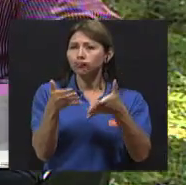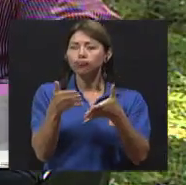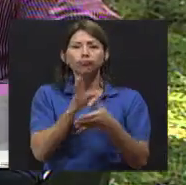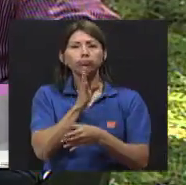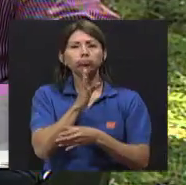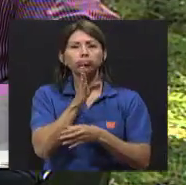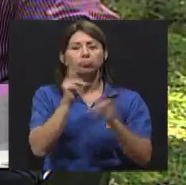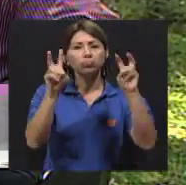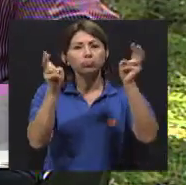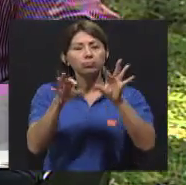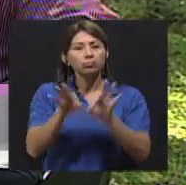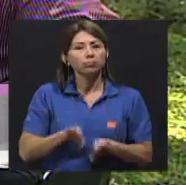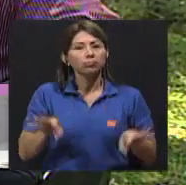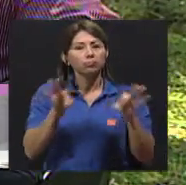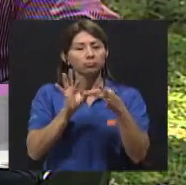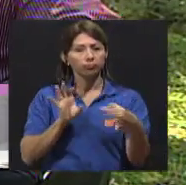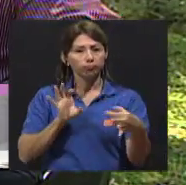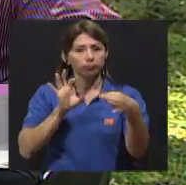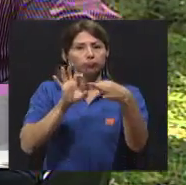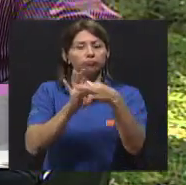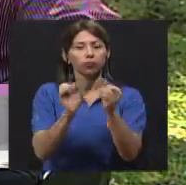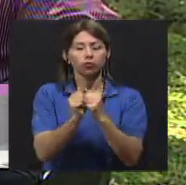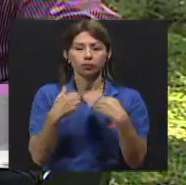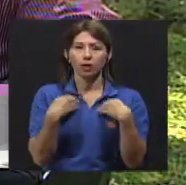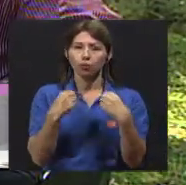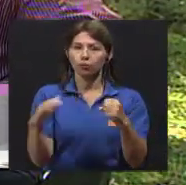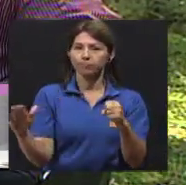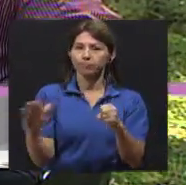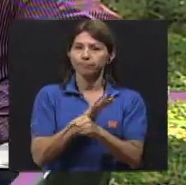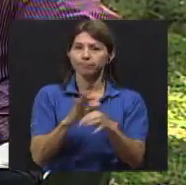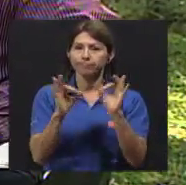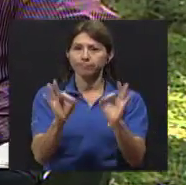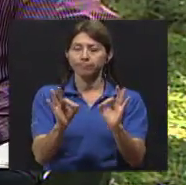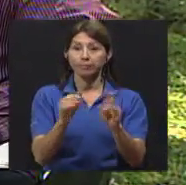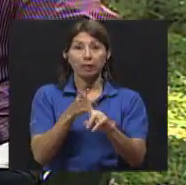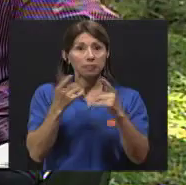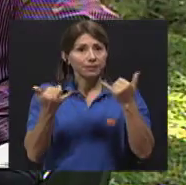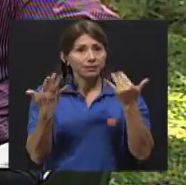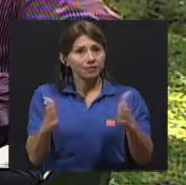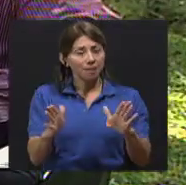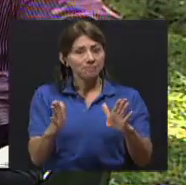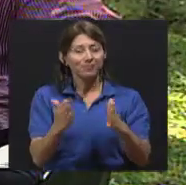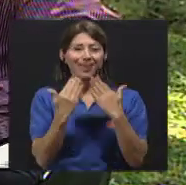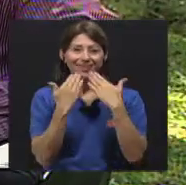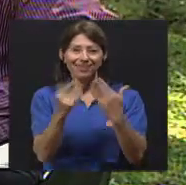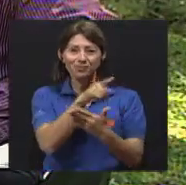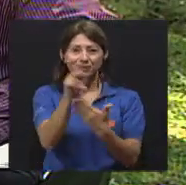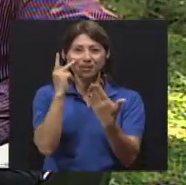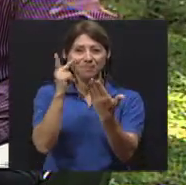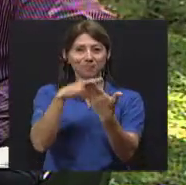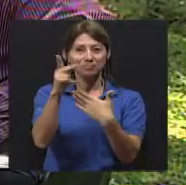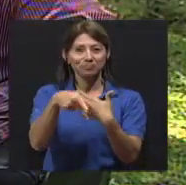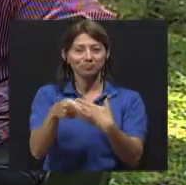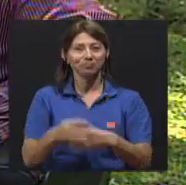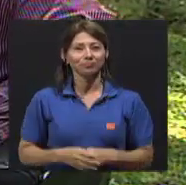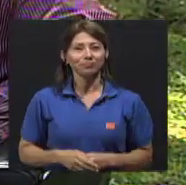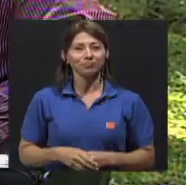temas importantes en torno a la salud integral. Desde ya agradecemos su sintonía.